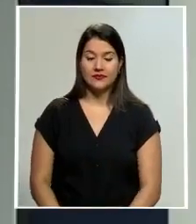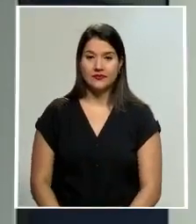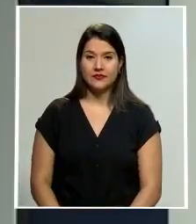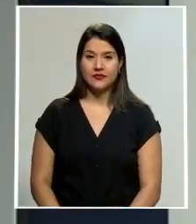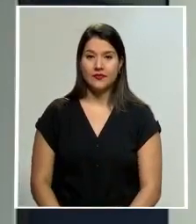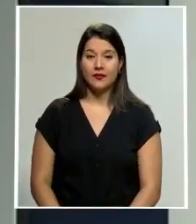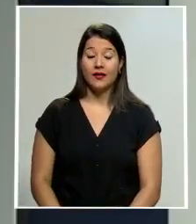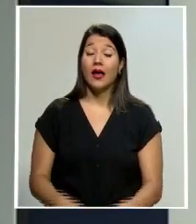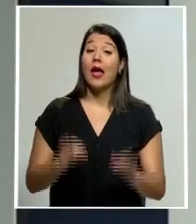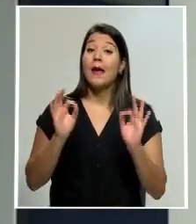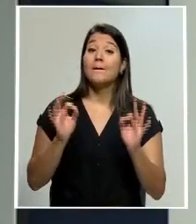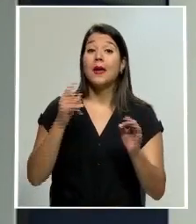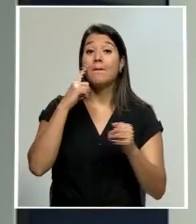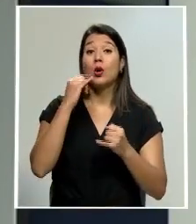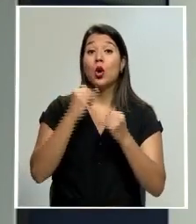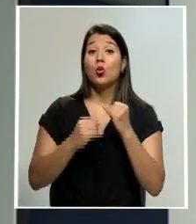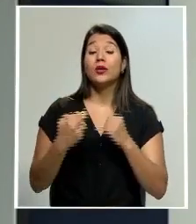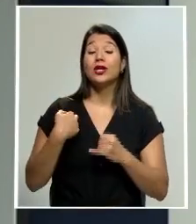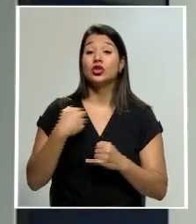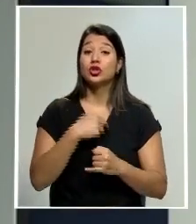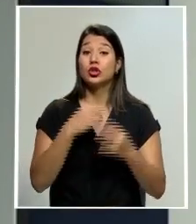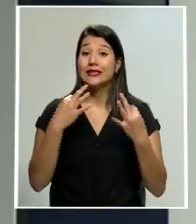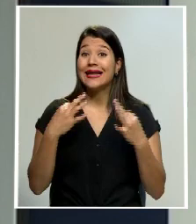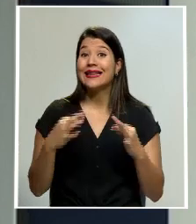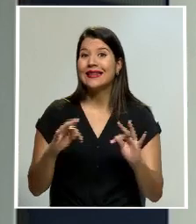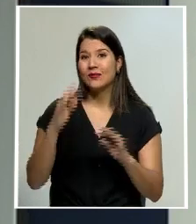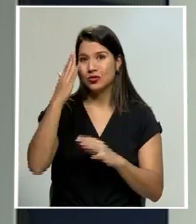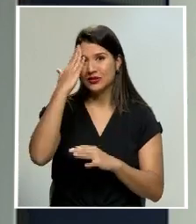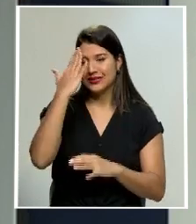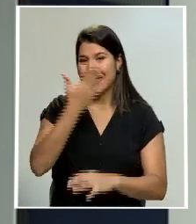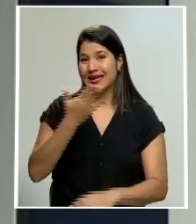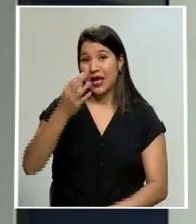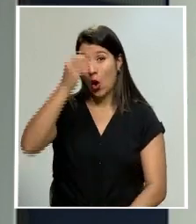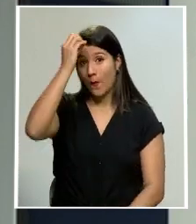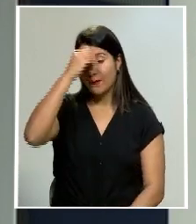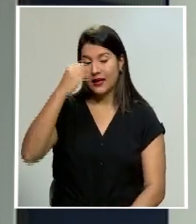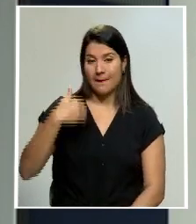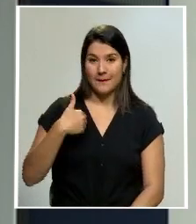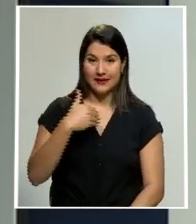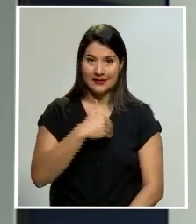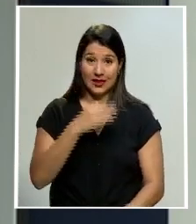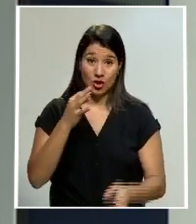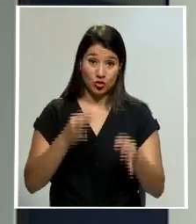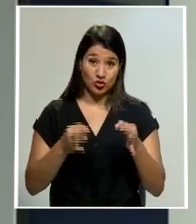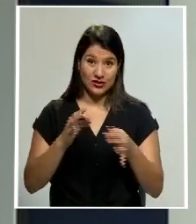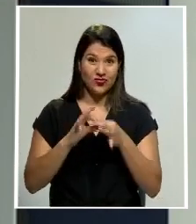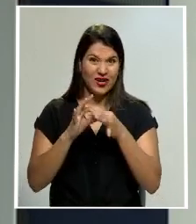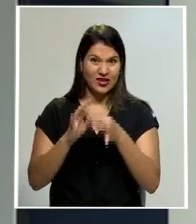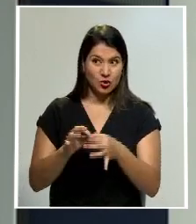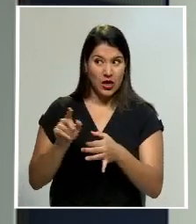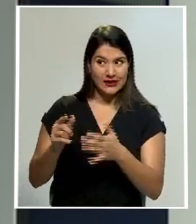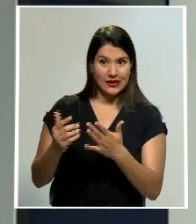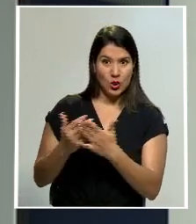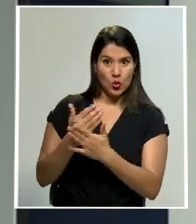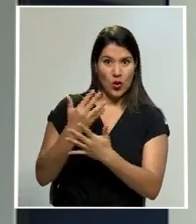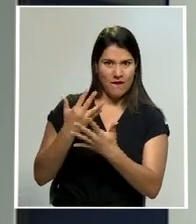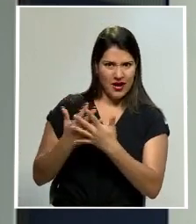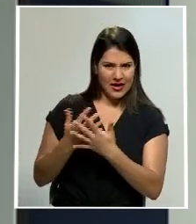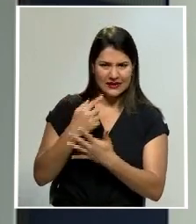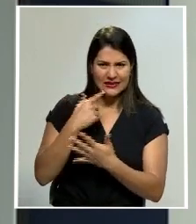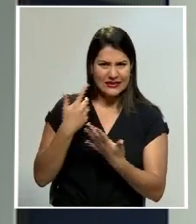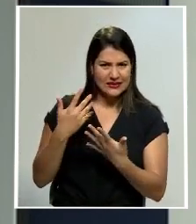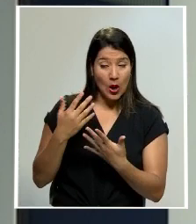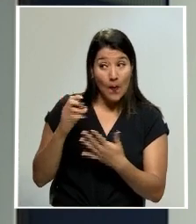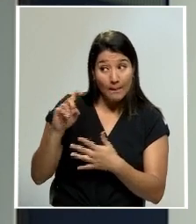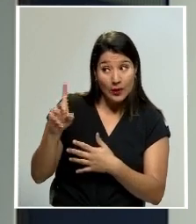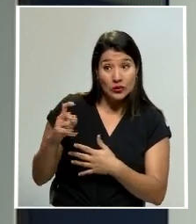Bien, por último, intentamos conocer la posición del Ministerio de Justicia sobre la cárcel, sobre si ya está lista por